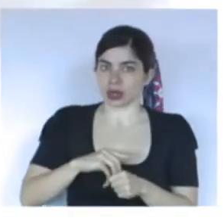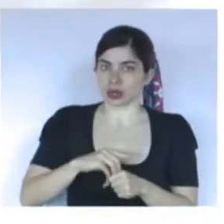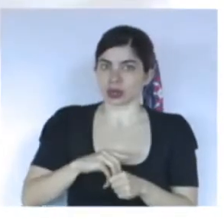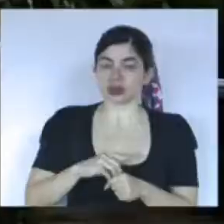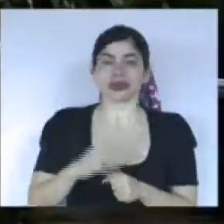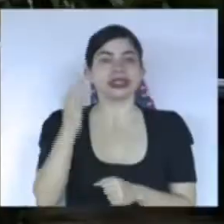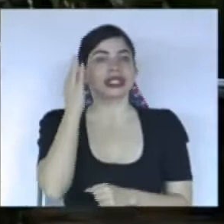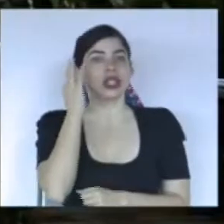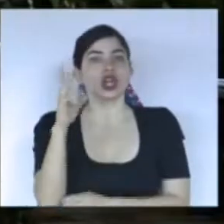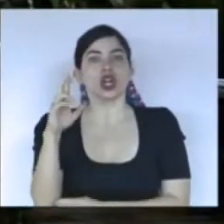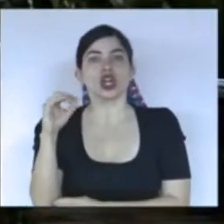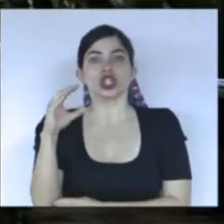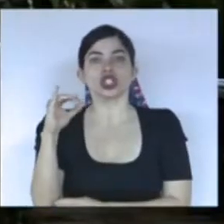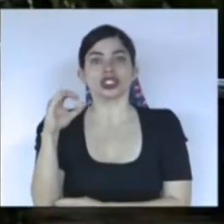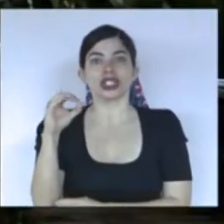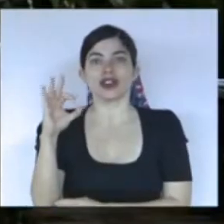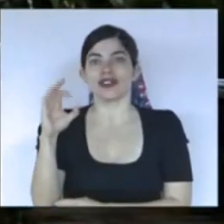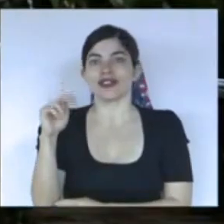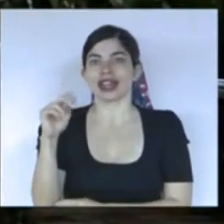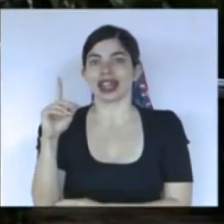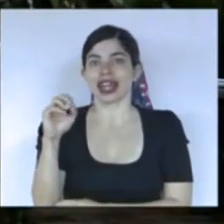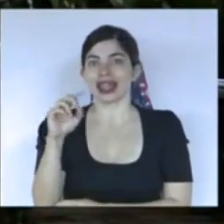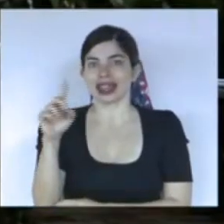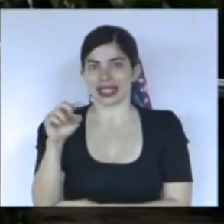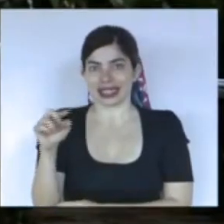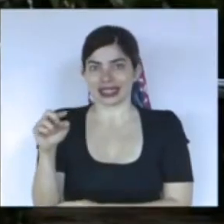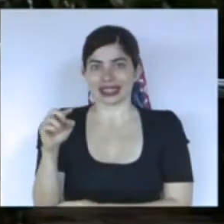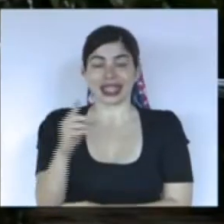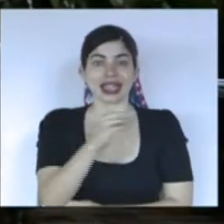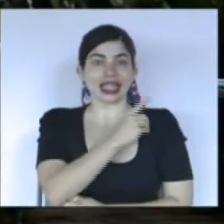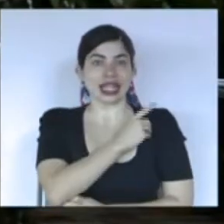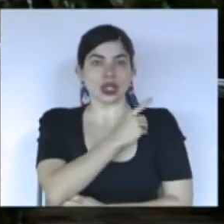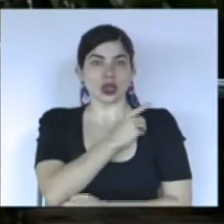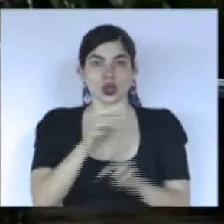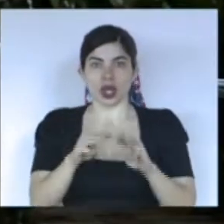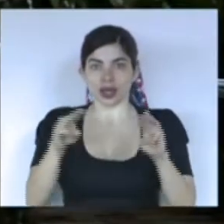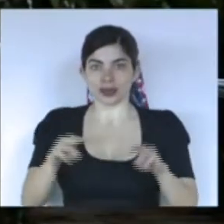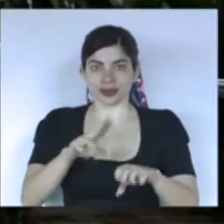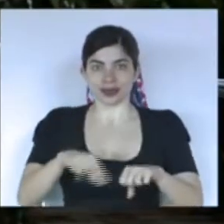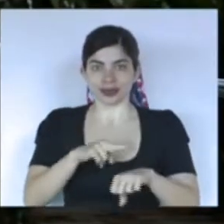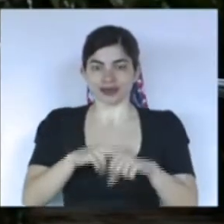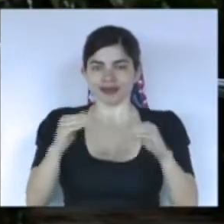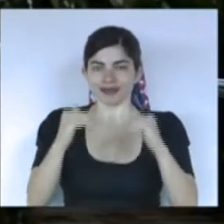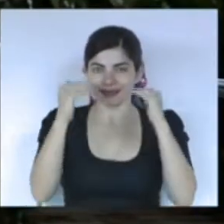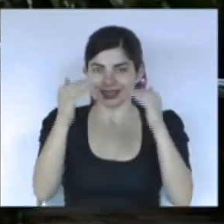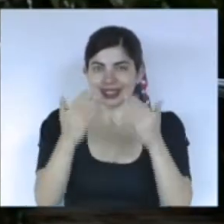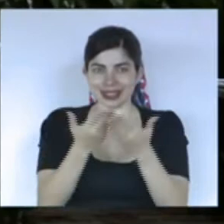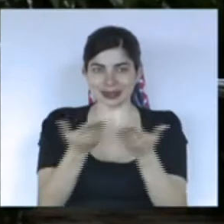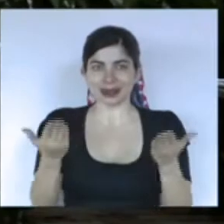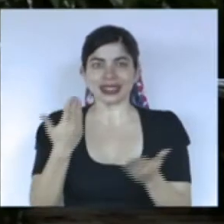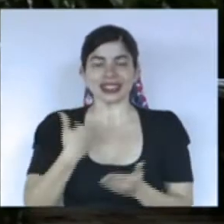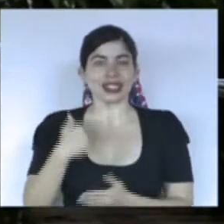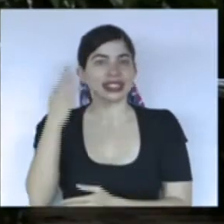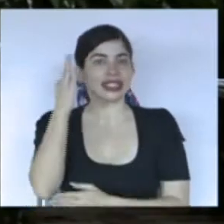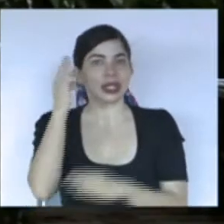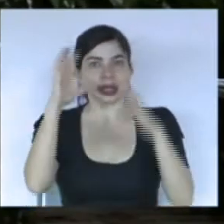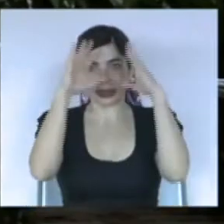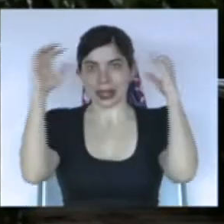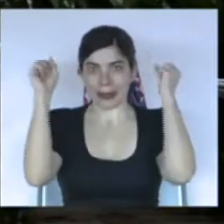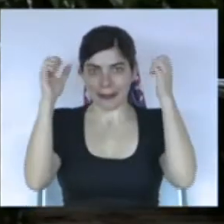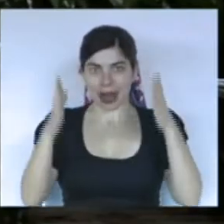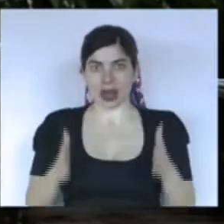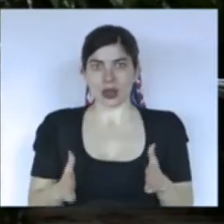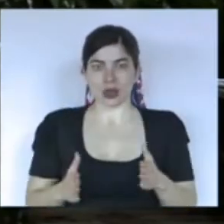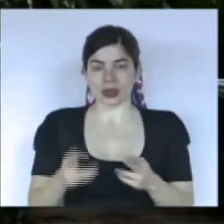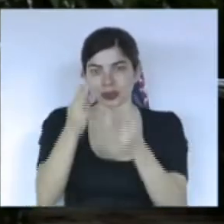señora Rocío Fernández, directora del Museo Nacional, excelentísimos señores y señoras embajadoras,